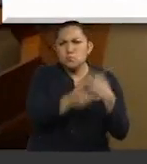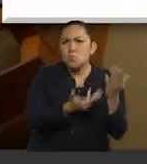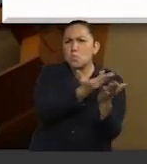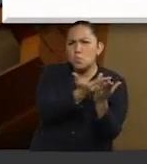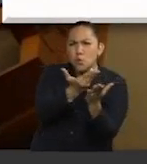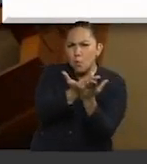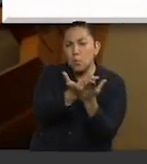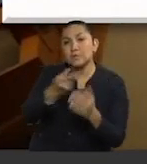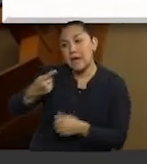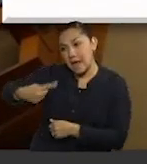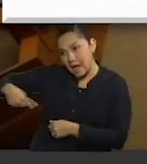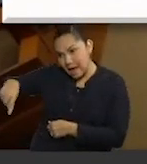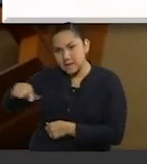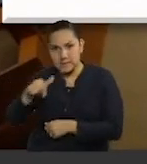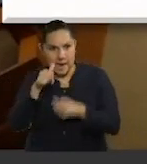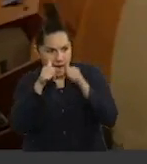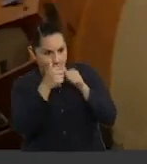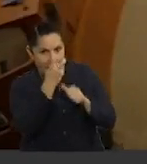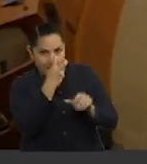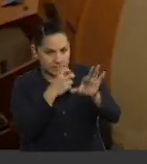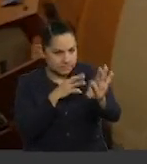parte de su agenda legislativa.